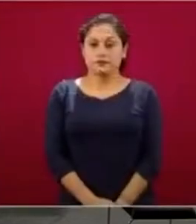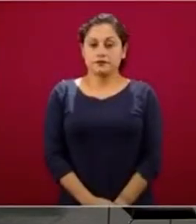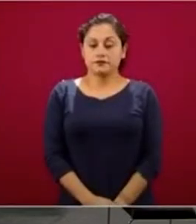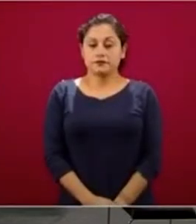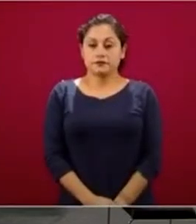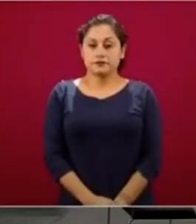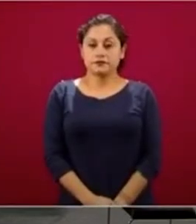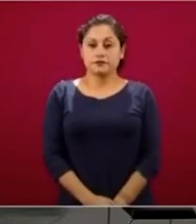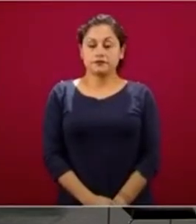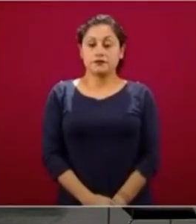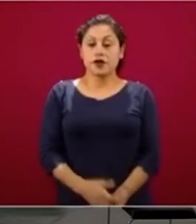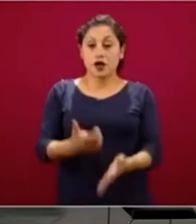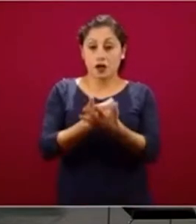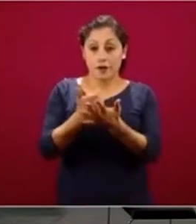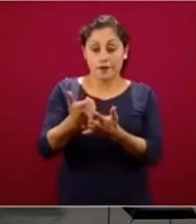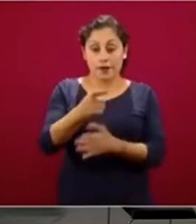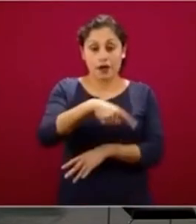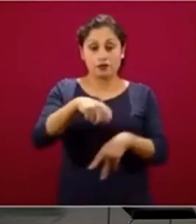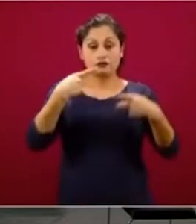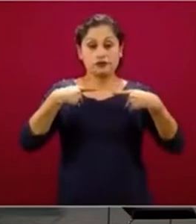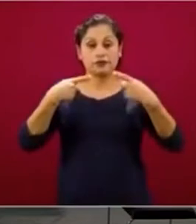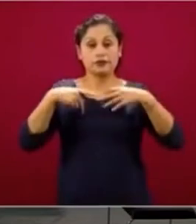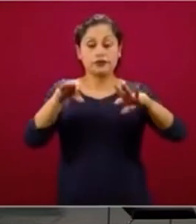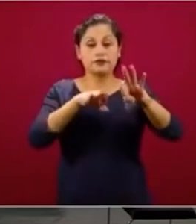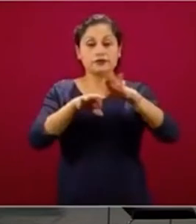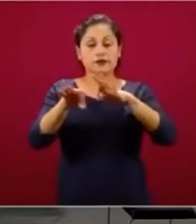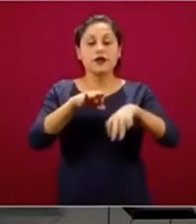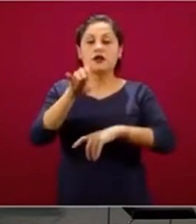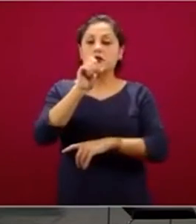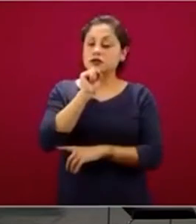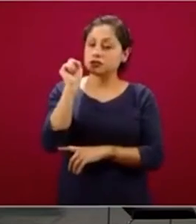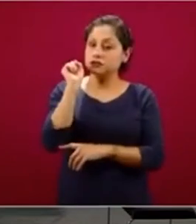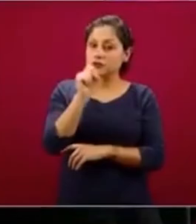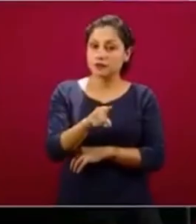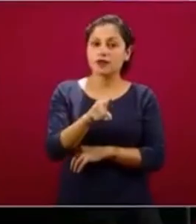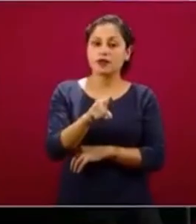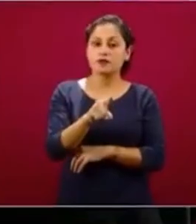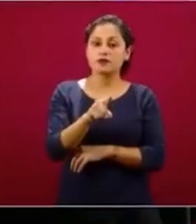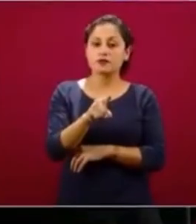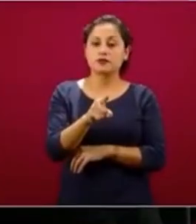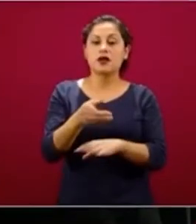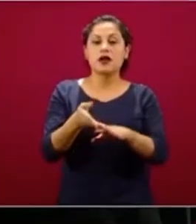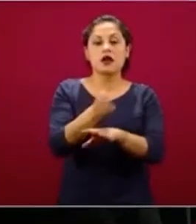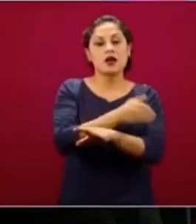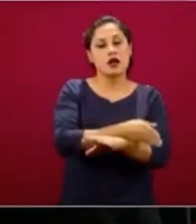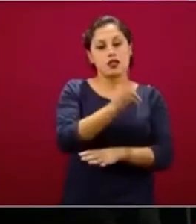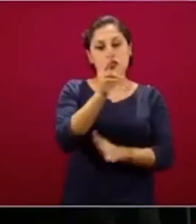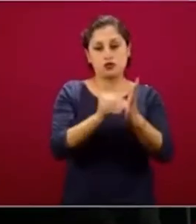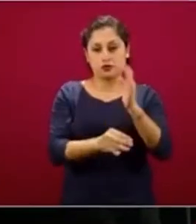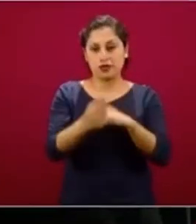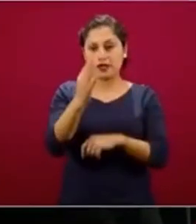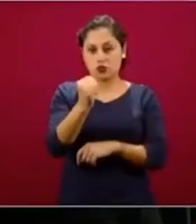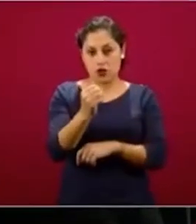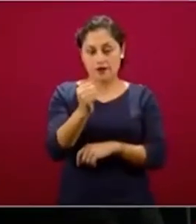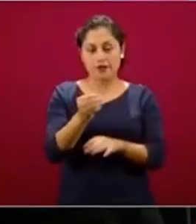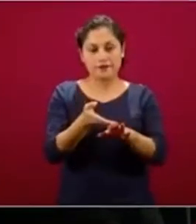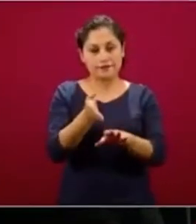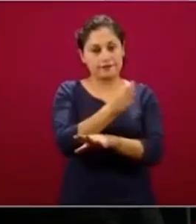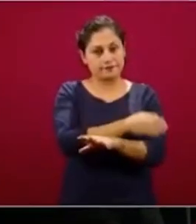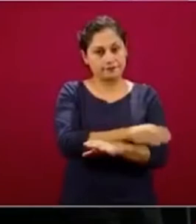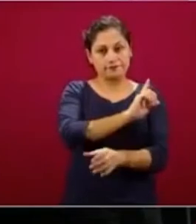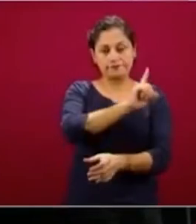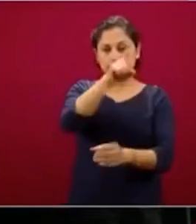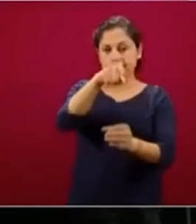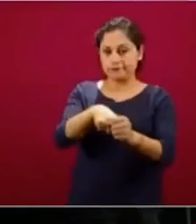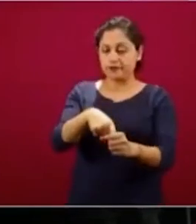de los trabajadores para todos, incluyendo los que están anterior a 2009. Anteriormente el seguro de